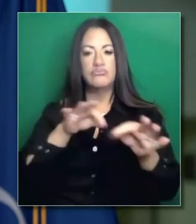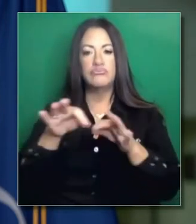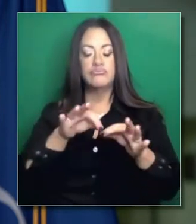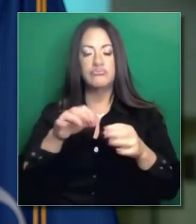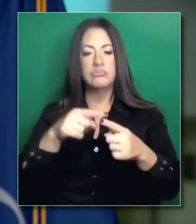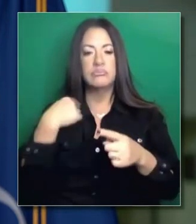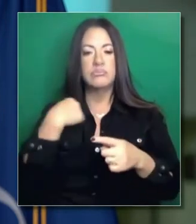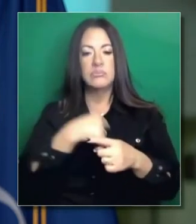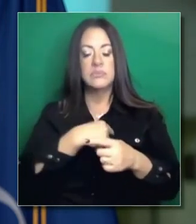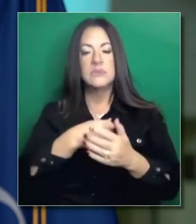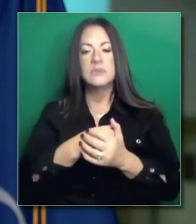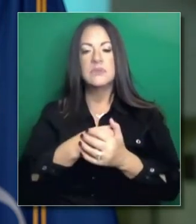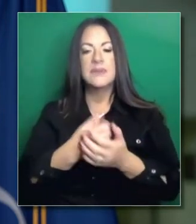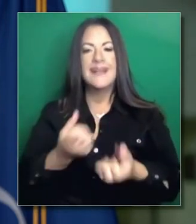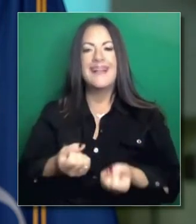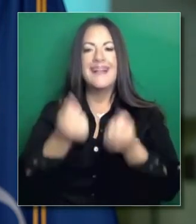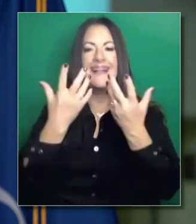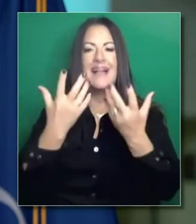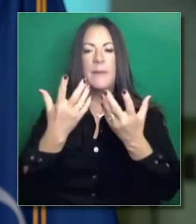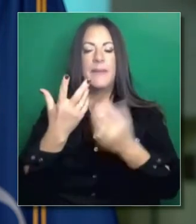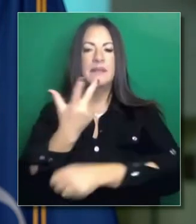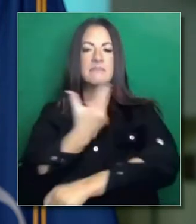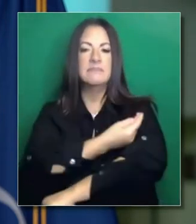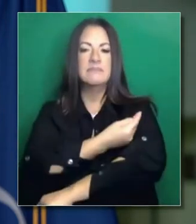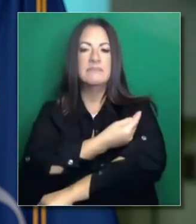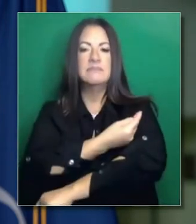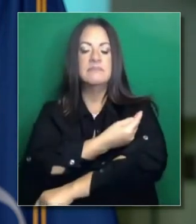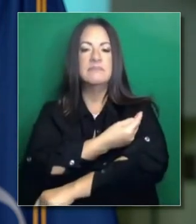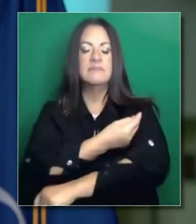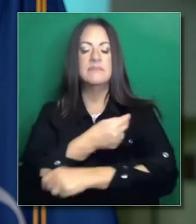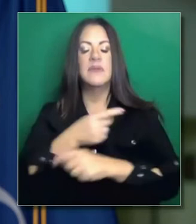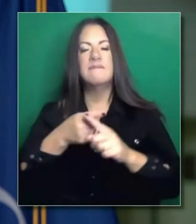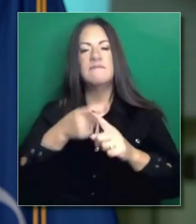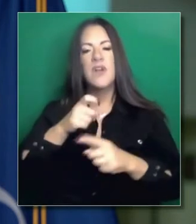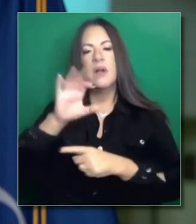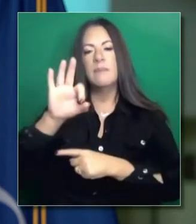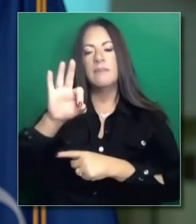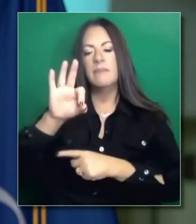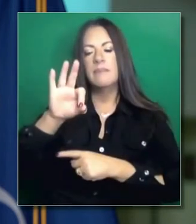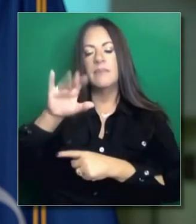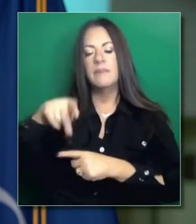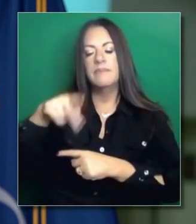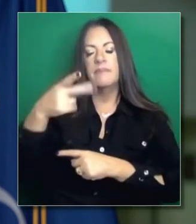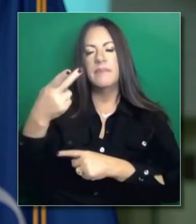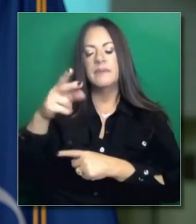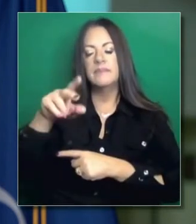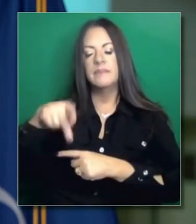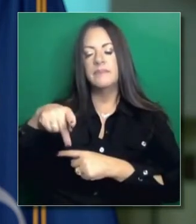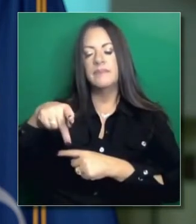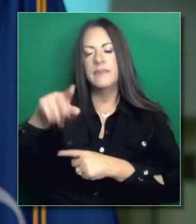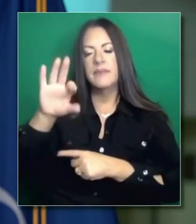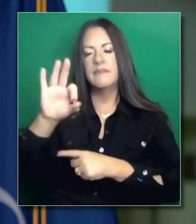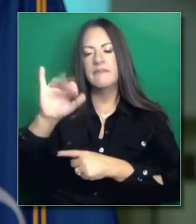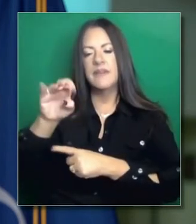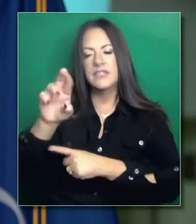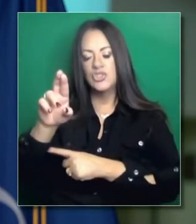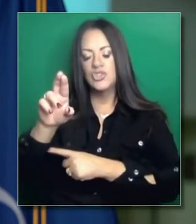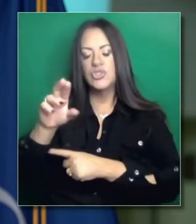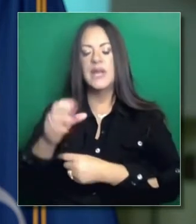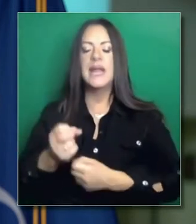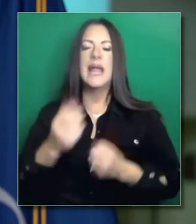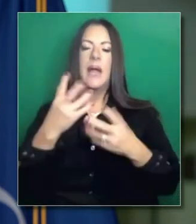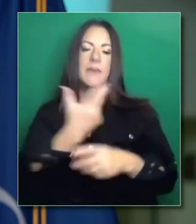ante todo. Cuántas dosis suministradas son de Pfizer en contraposición a Moderna.